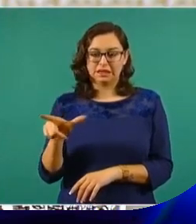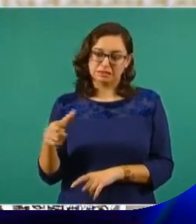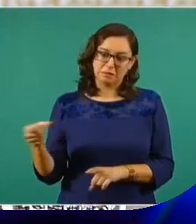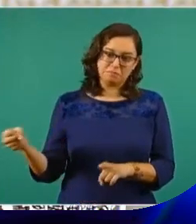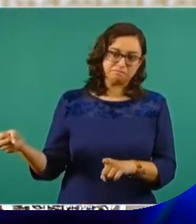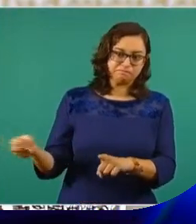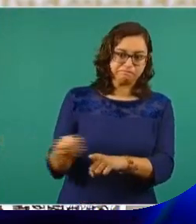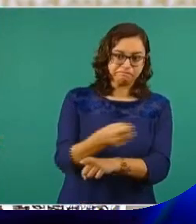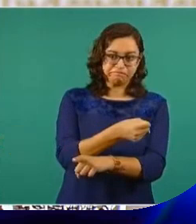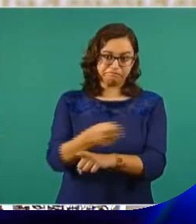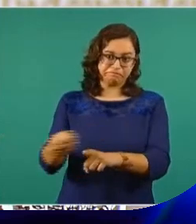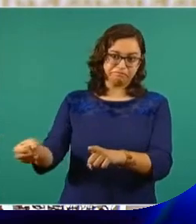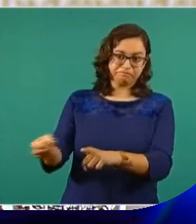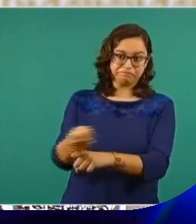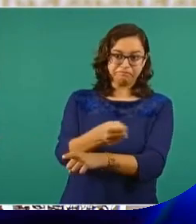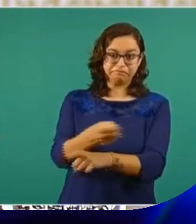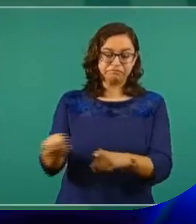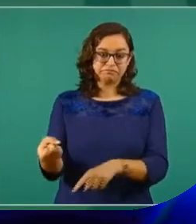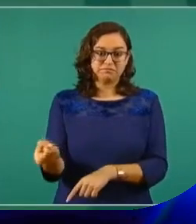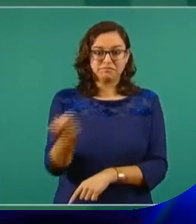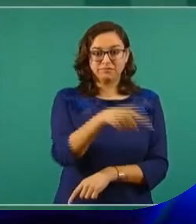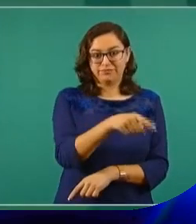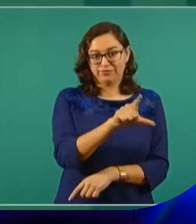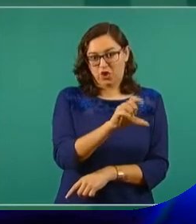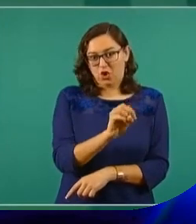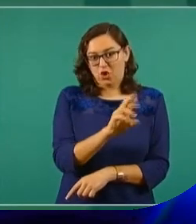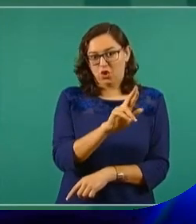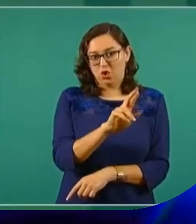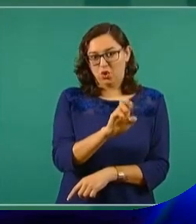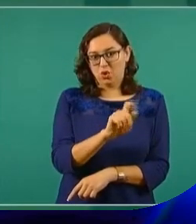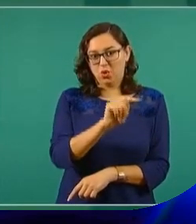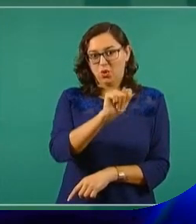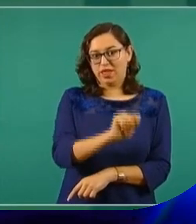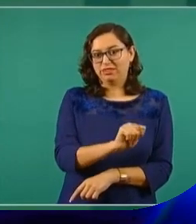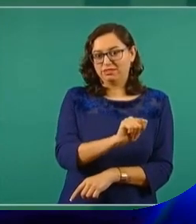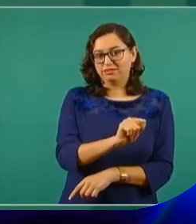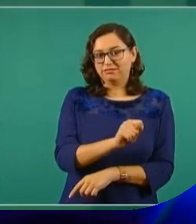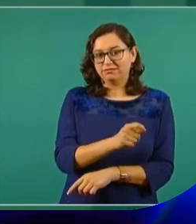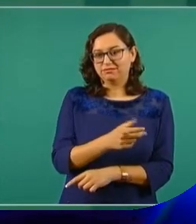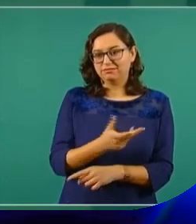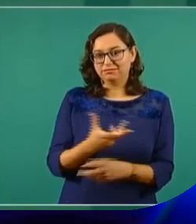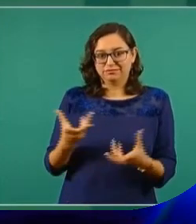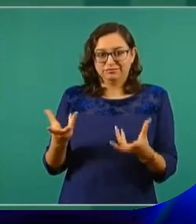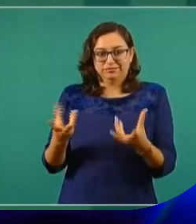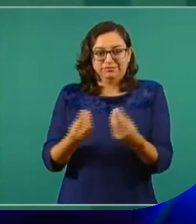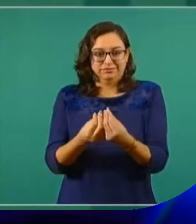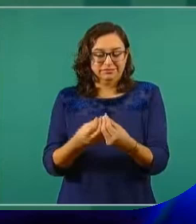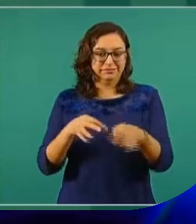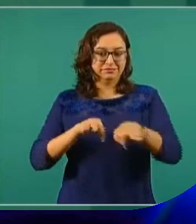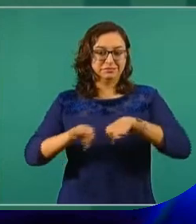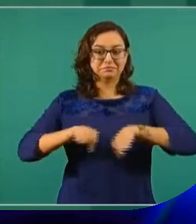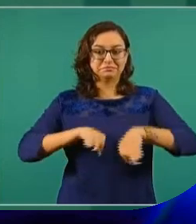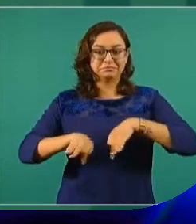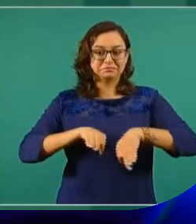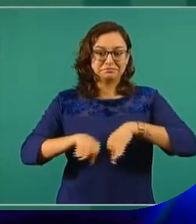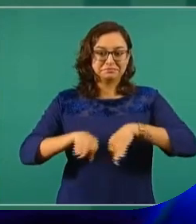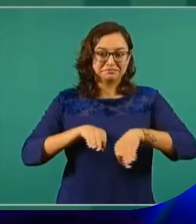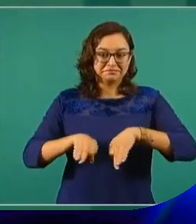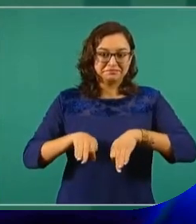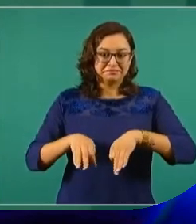un supuesto delincuente o secuestrador.